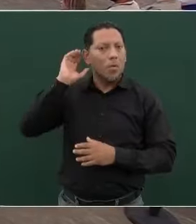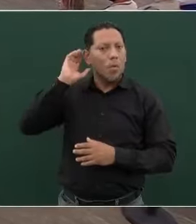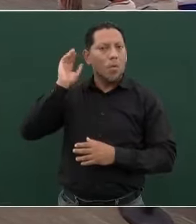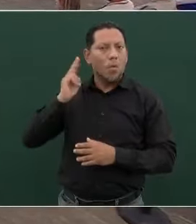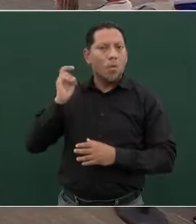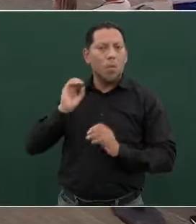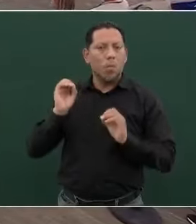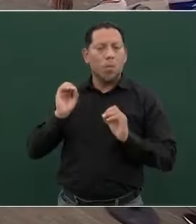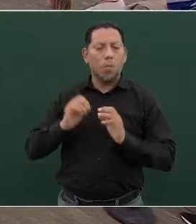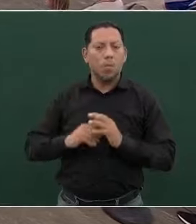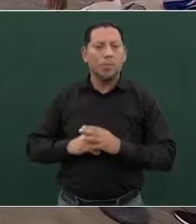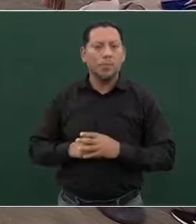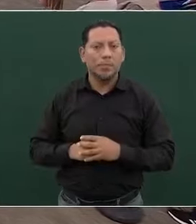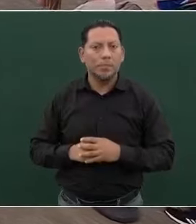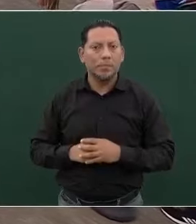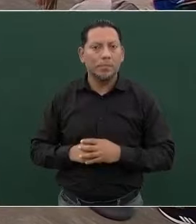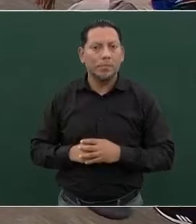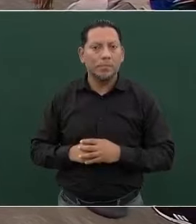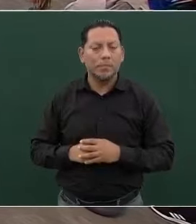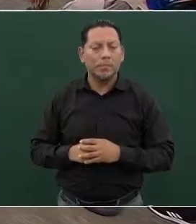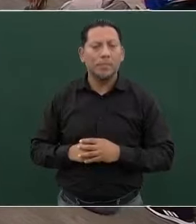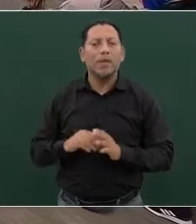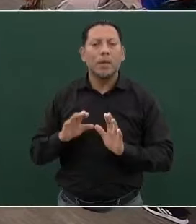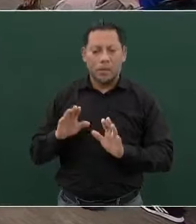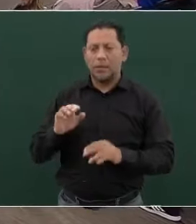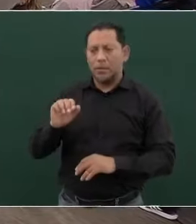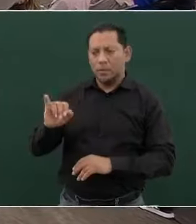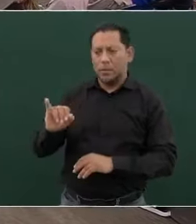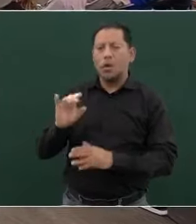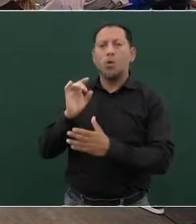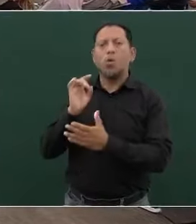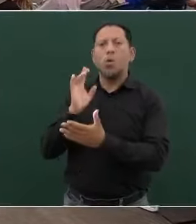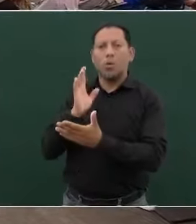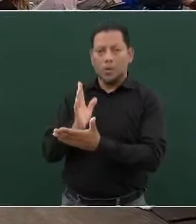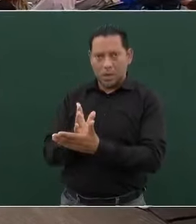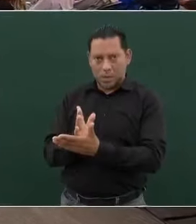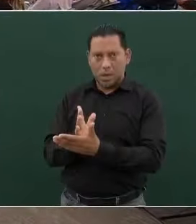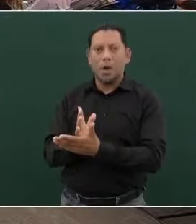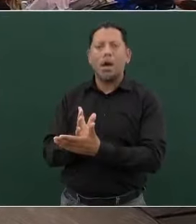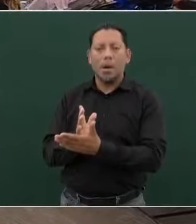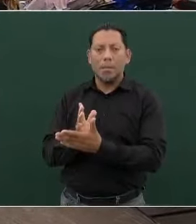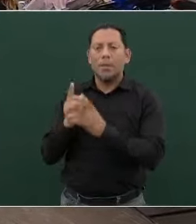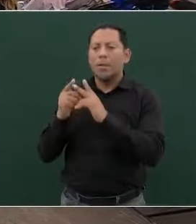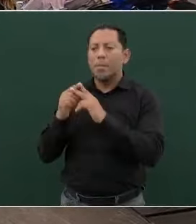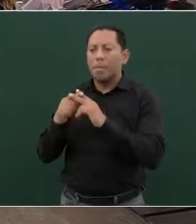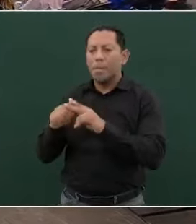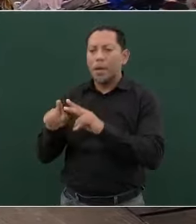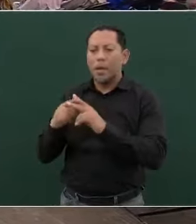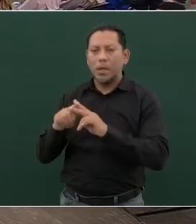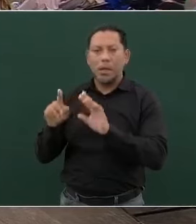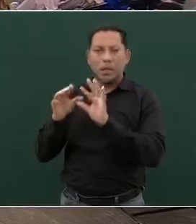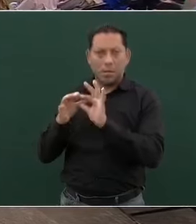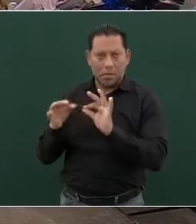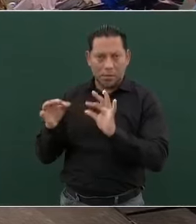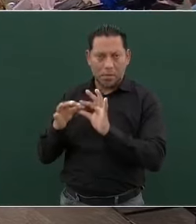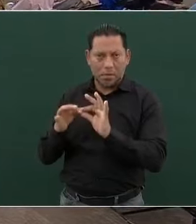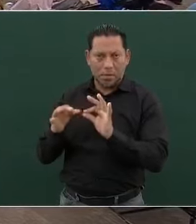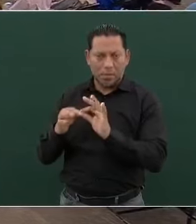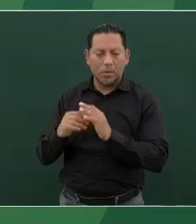Sí, nada más las introducciones que